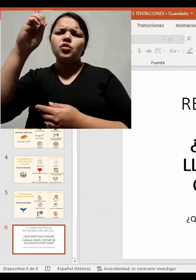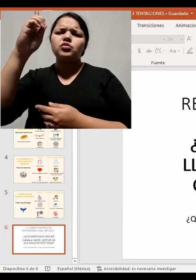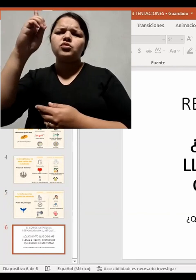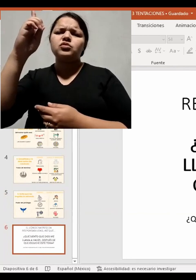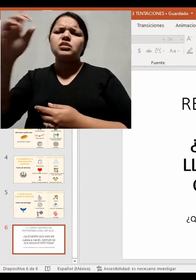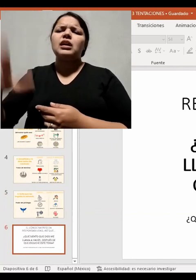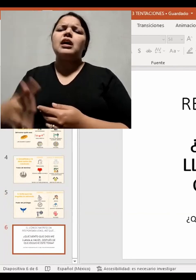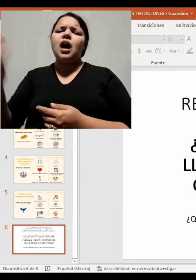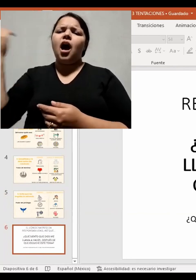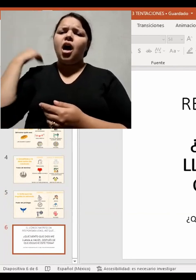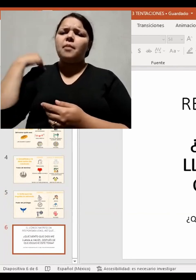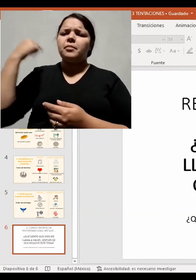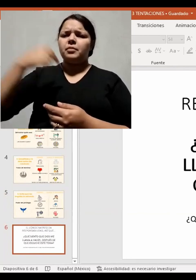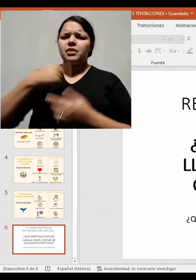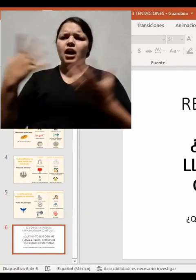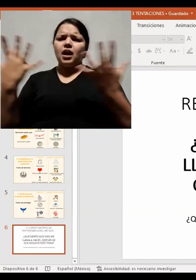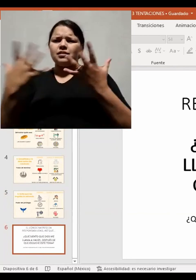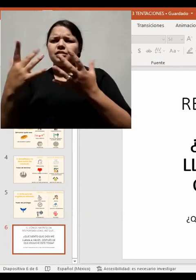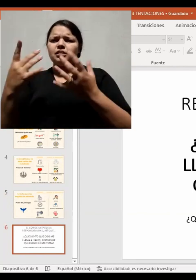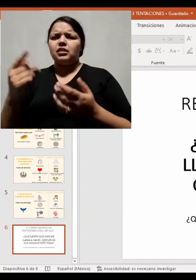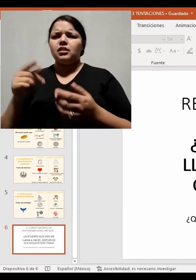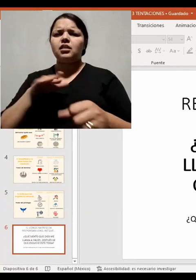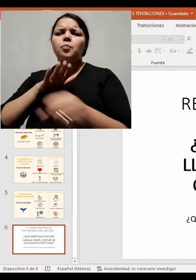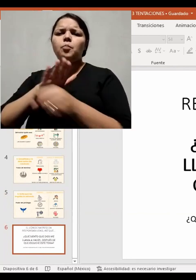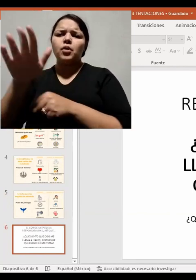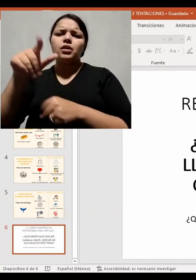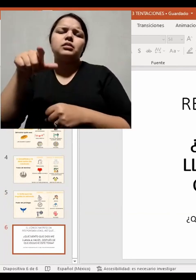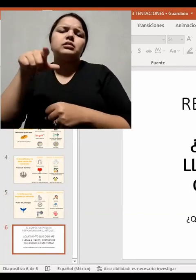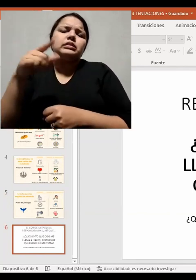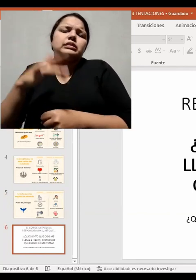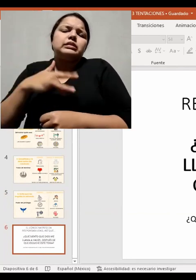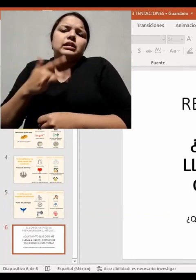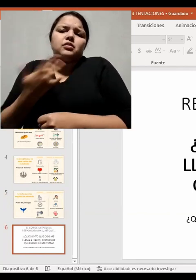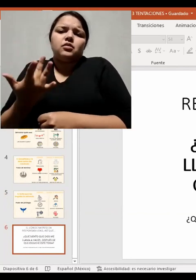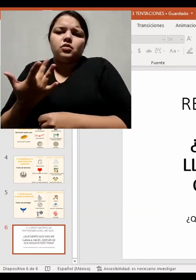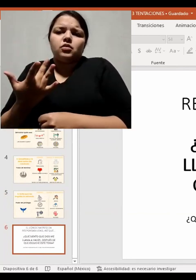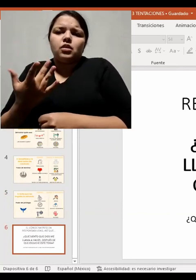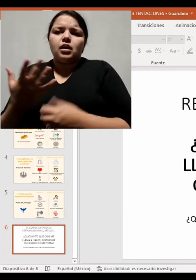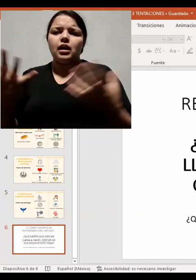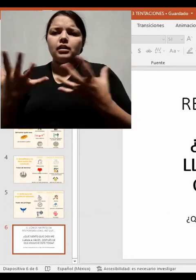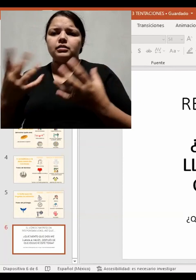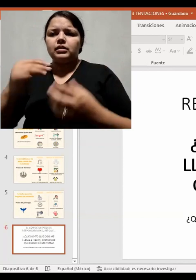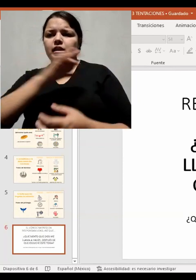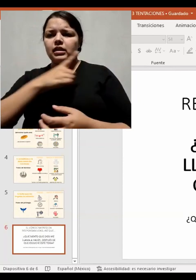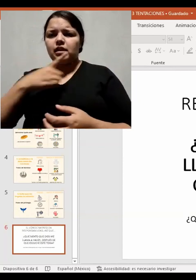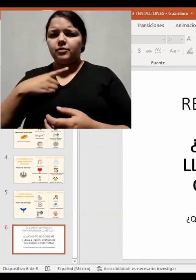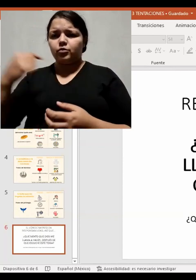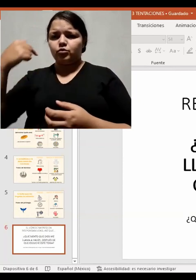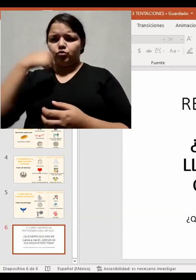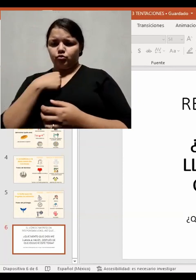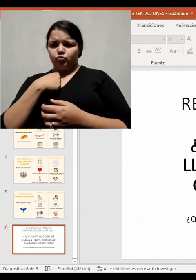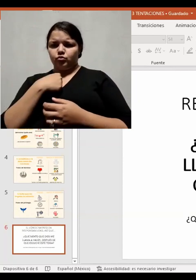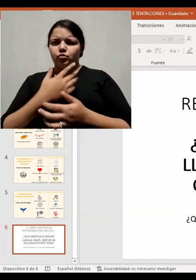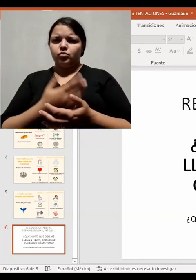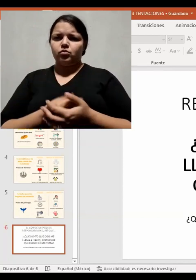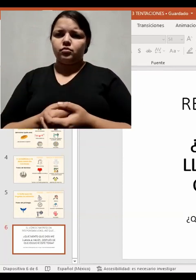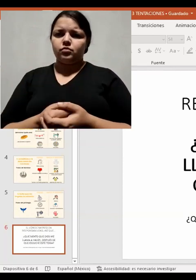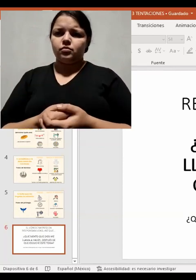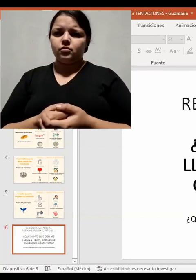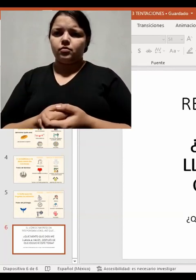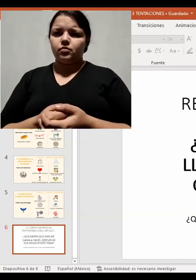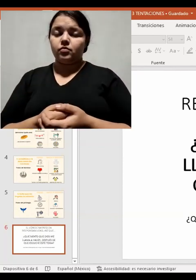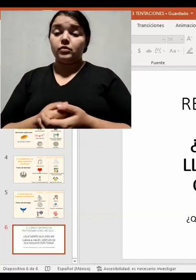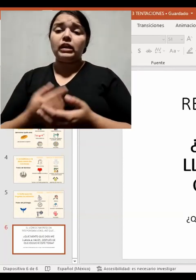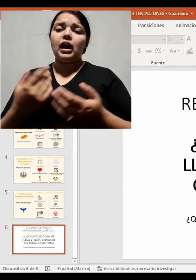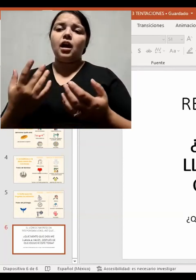después de que escuche este tema? Es decir, en otras palabras, ¿qué me toca hacer a mí y cuál es mi responsabilidad?